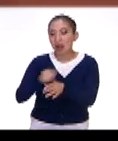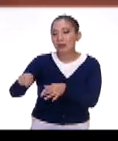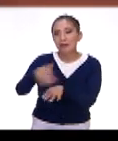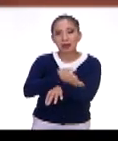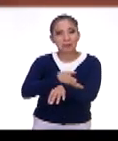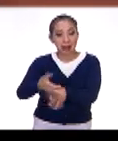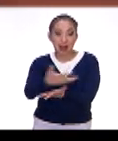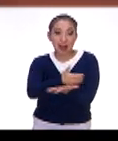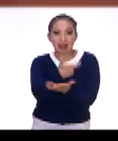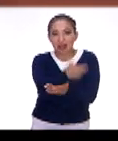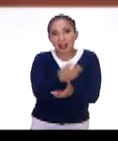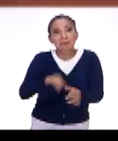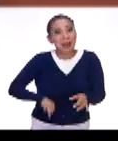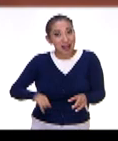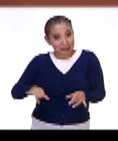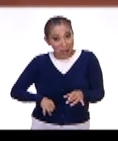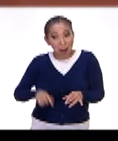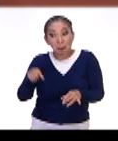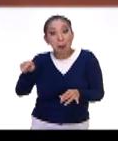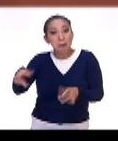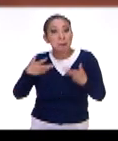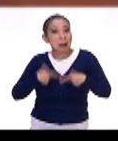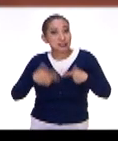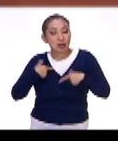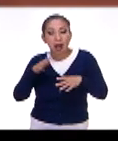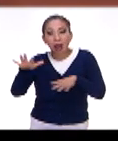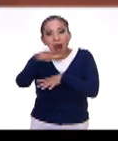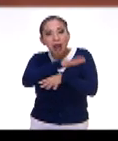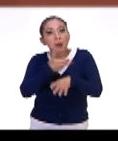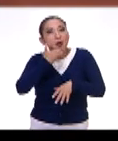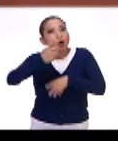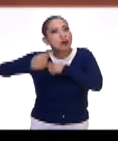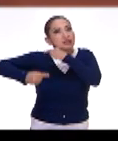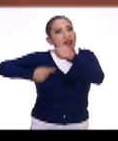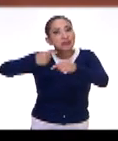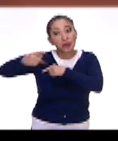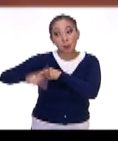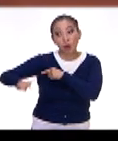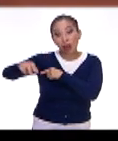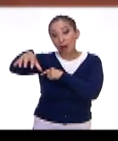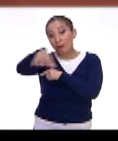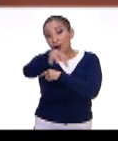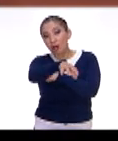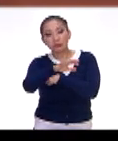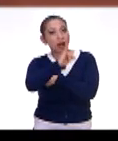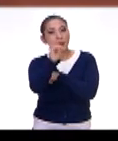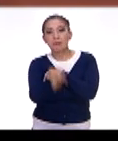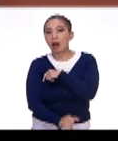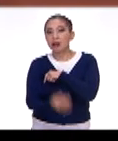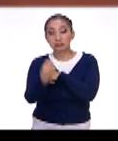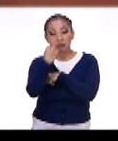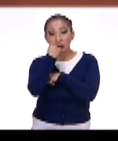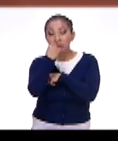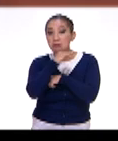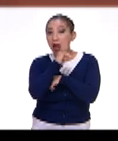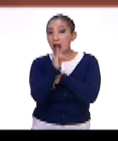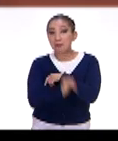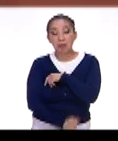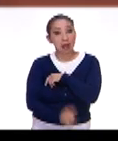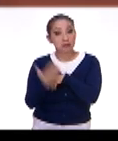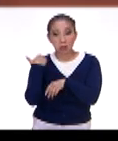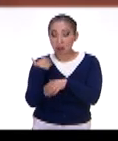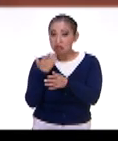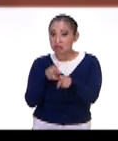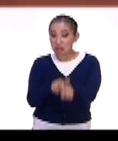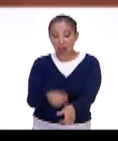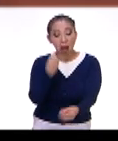nuestras familias y tal. Entonces es muy interesante cómo a nivel de tradiciones en los pueblos, nunca dejó de consumirse, nunca se han dejado de consumir